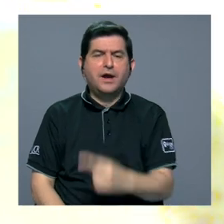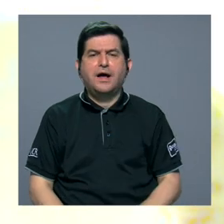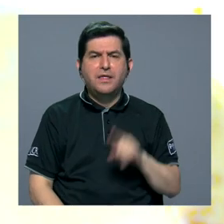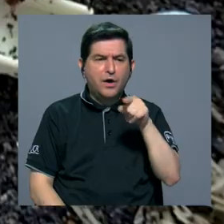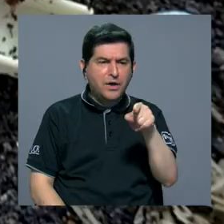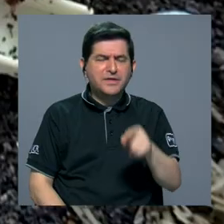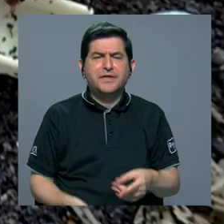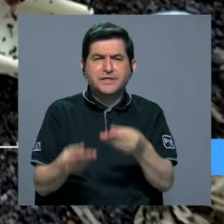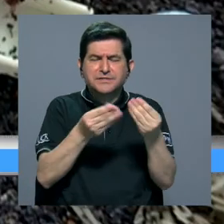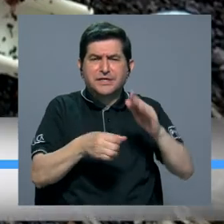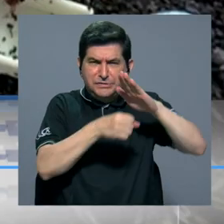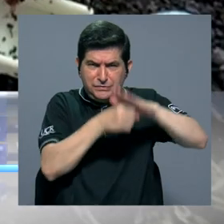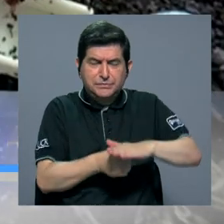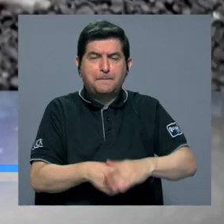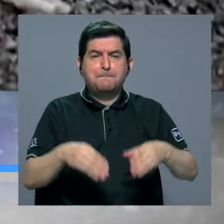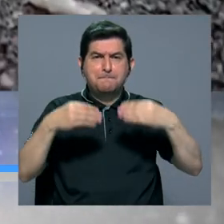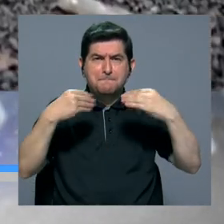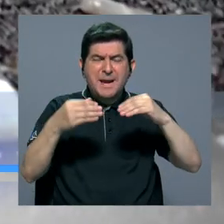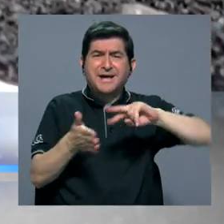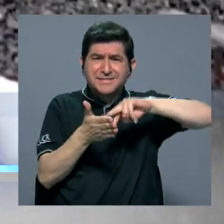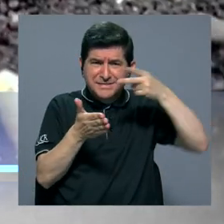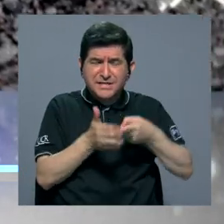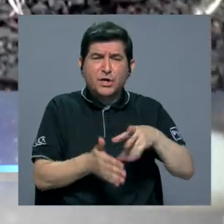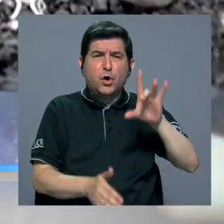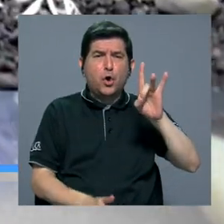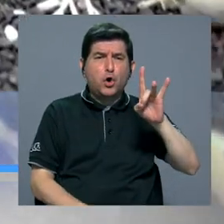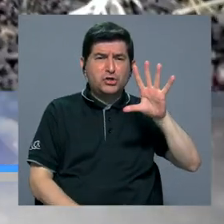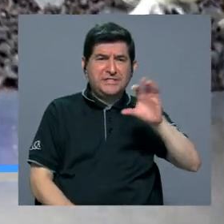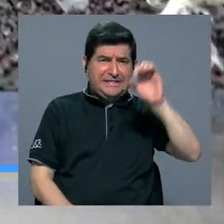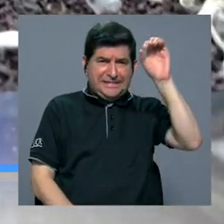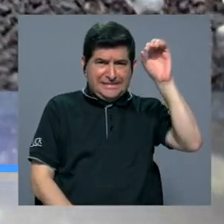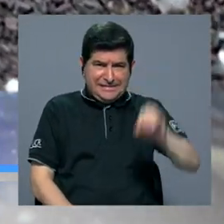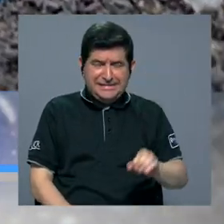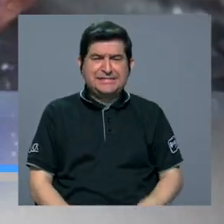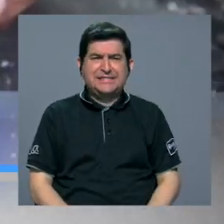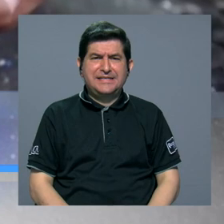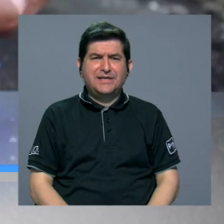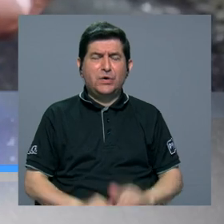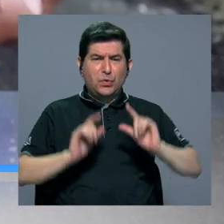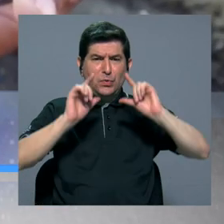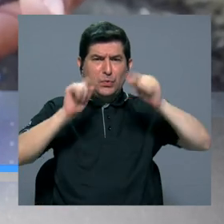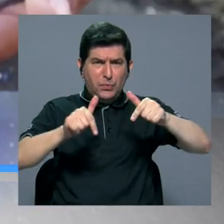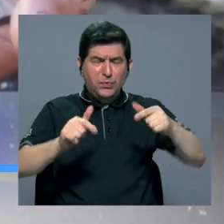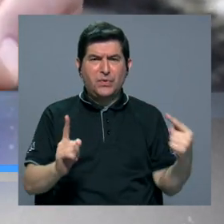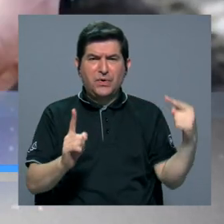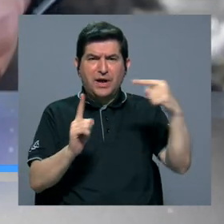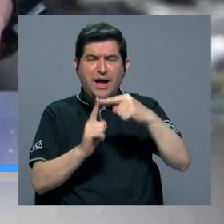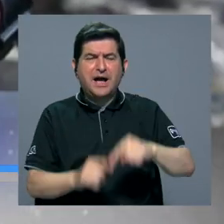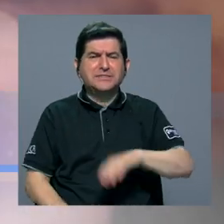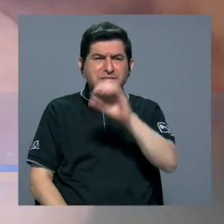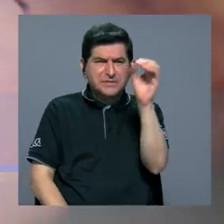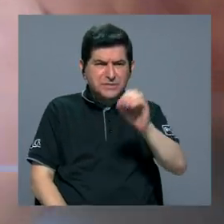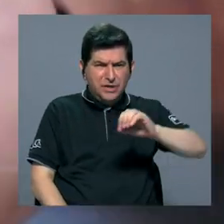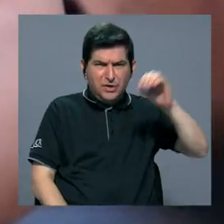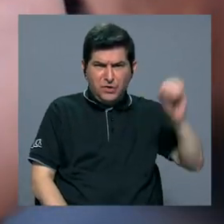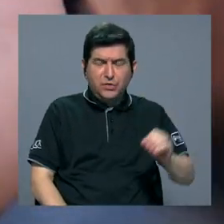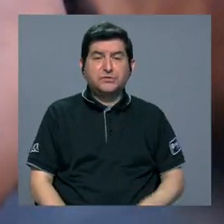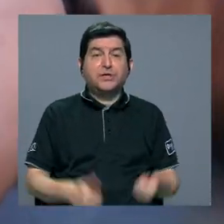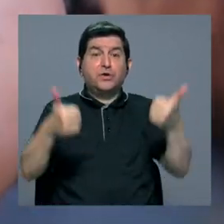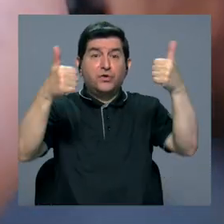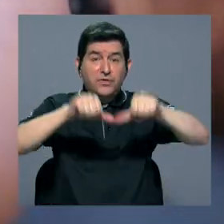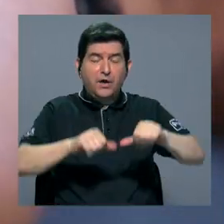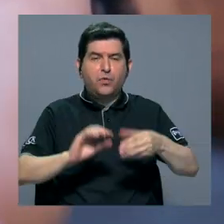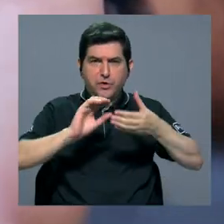estresores. El plástico representa el 85% de los residuos que llegan a los océanos, de